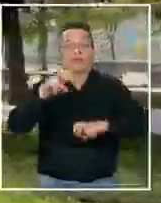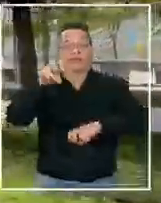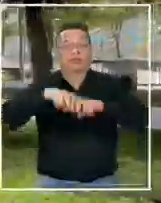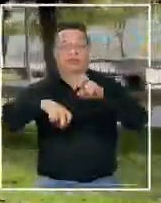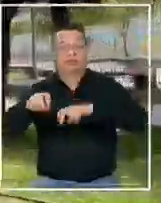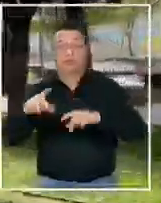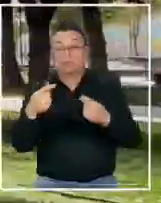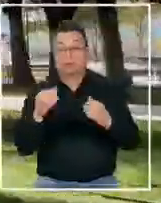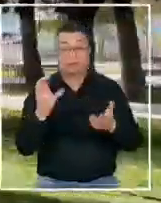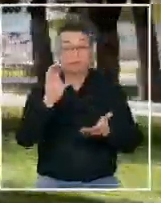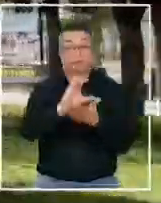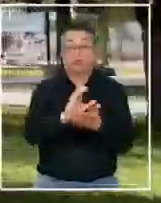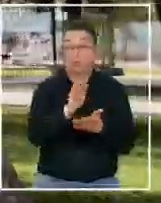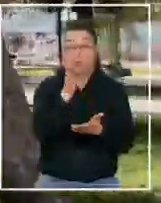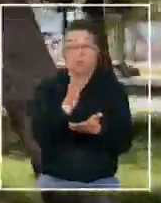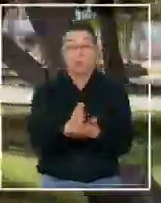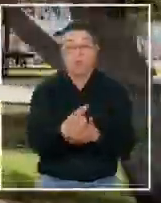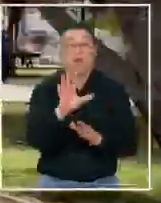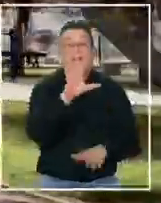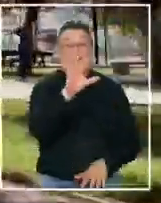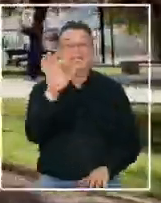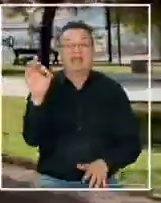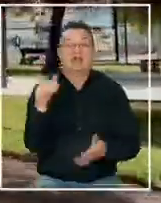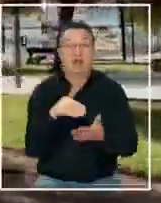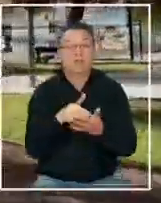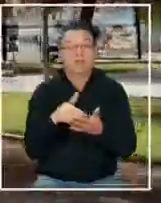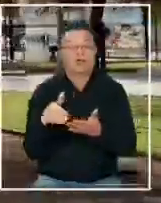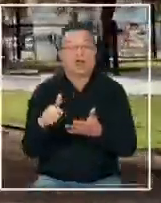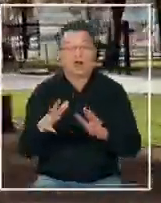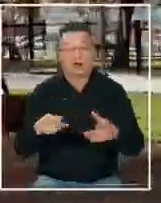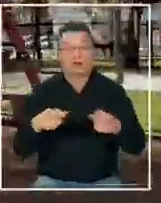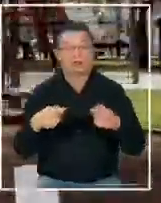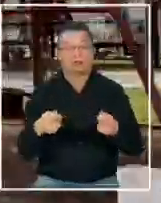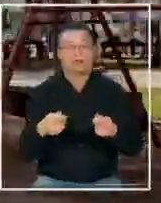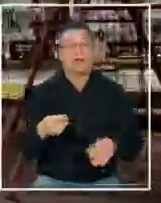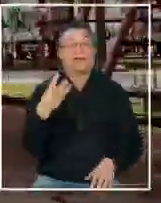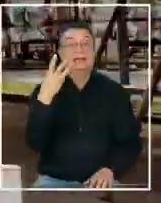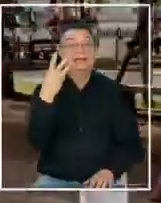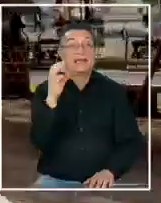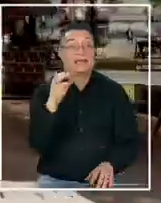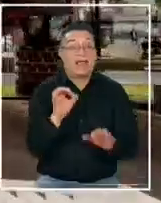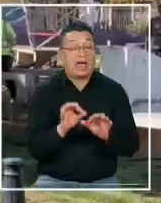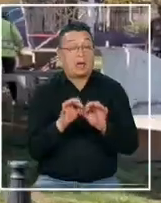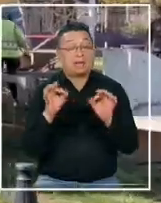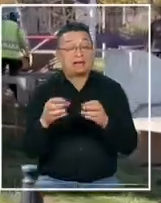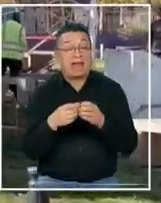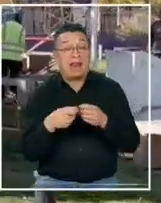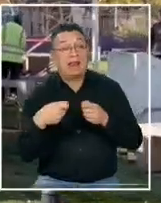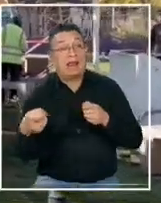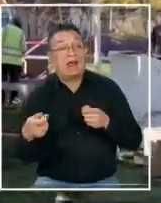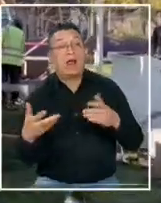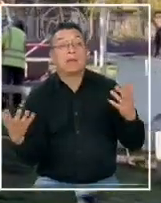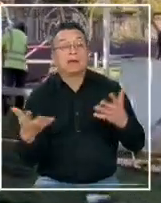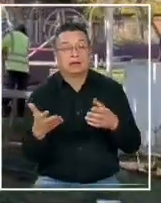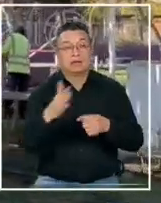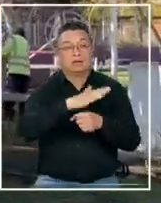aclara sigue igual unos 500 millones de pesos 30 en específico se habían dispuesto para demoler este